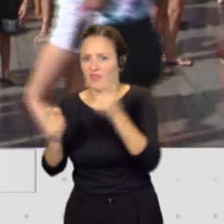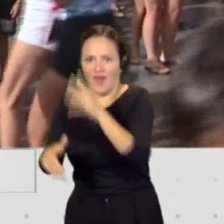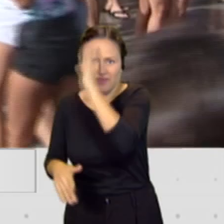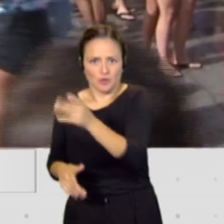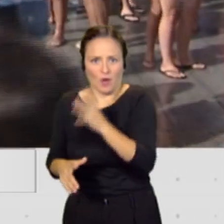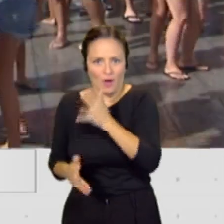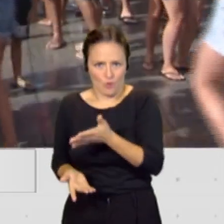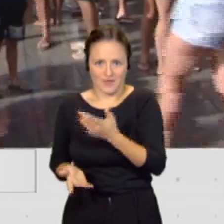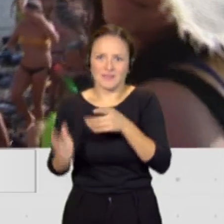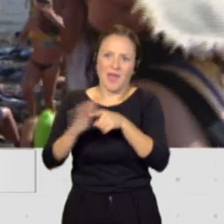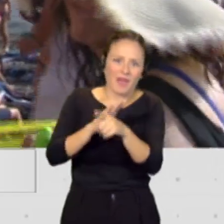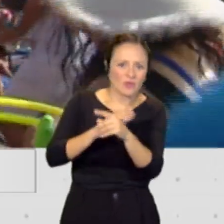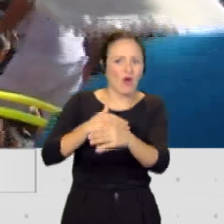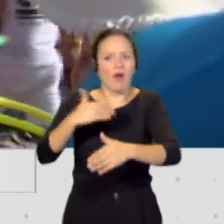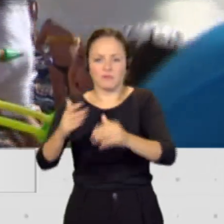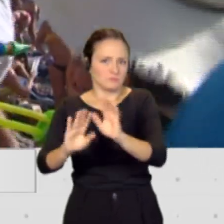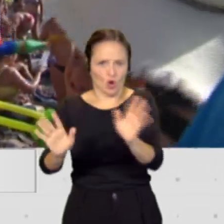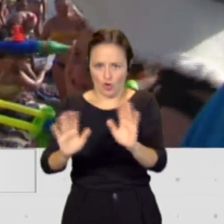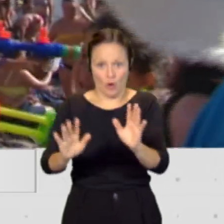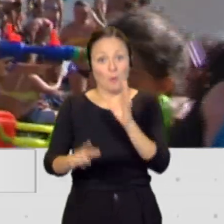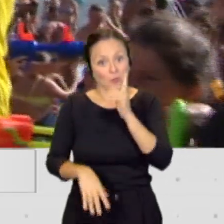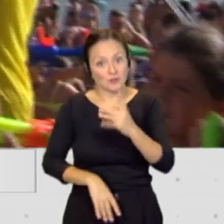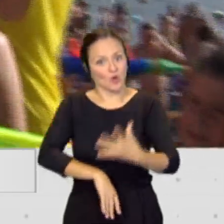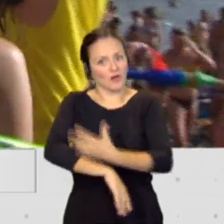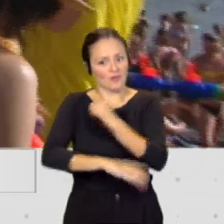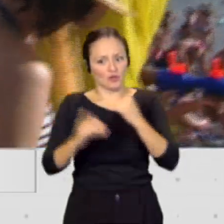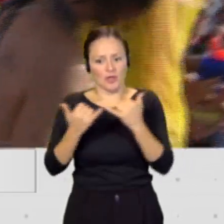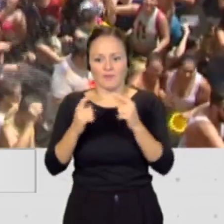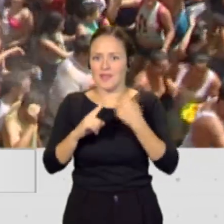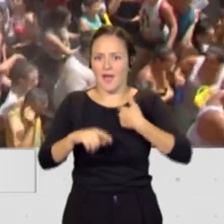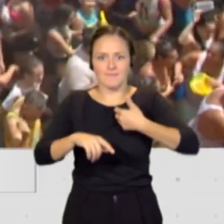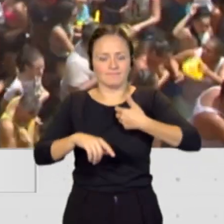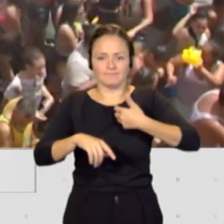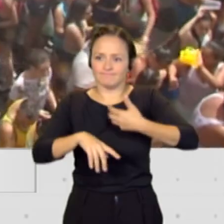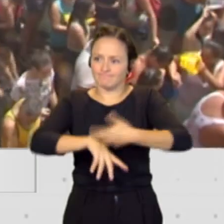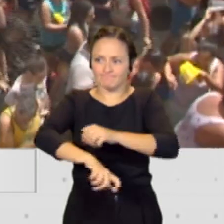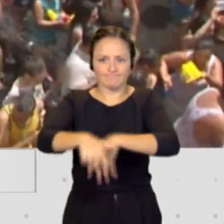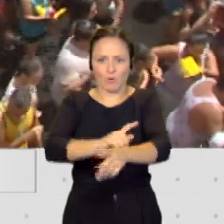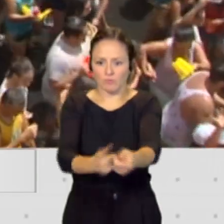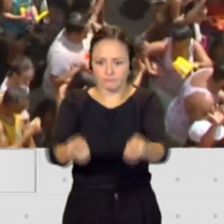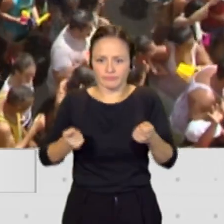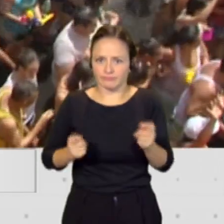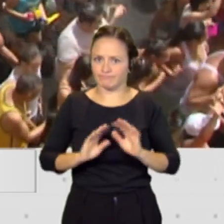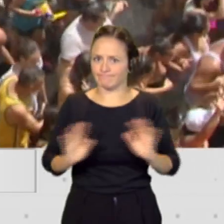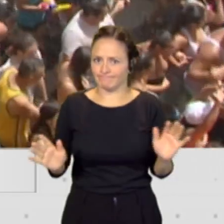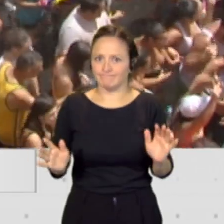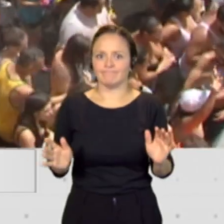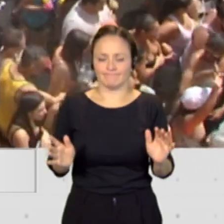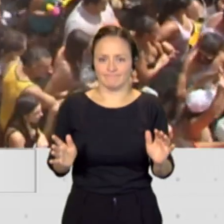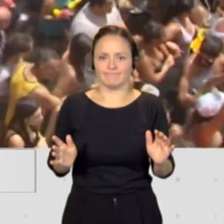de manera que eso, bueno, el Cabildo de Tenerife de alguna manera cogía las riendas y no solamente